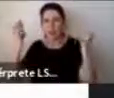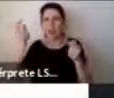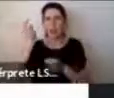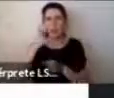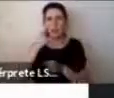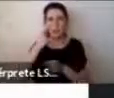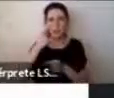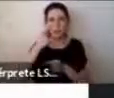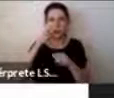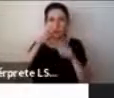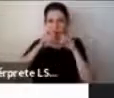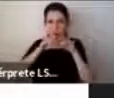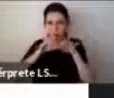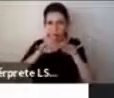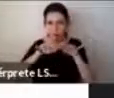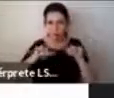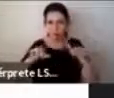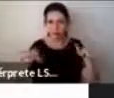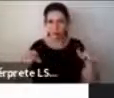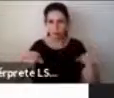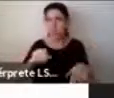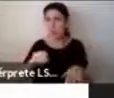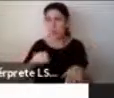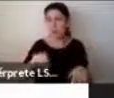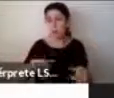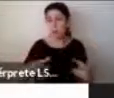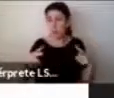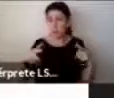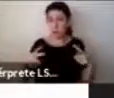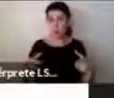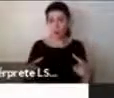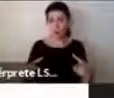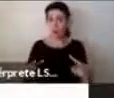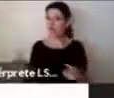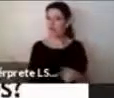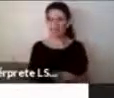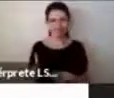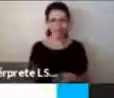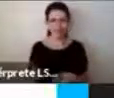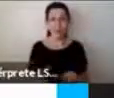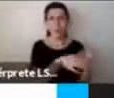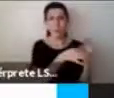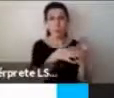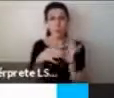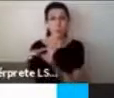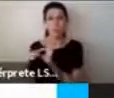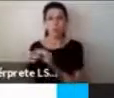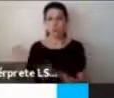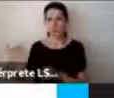azaroso. Tiene una razón que es súper importante y que tiene que ver